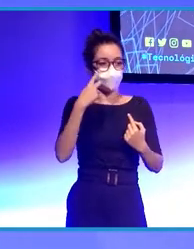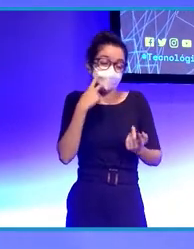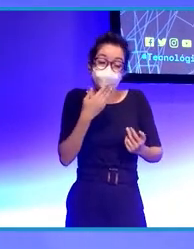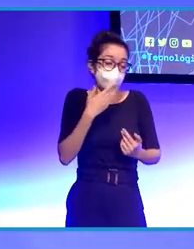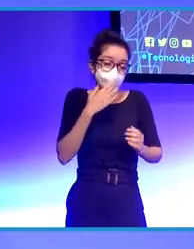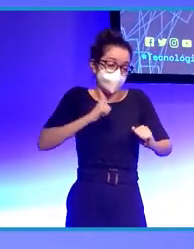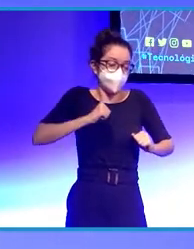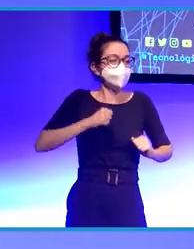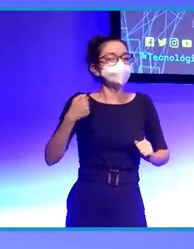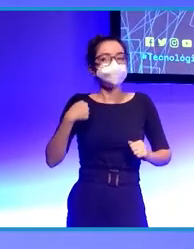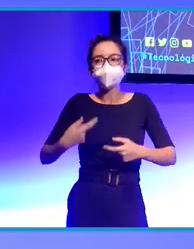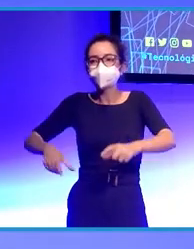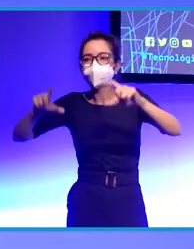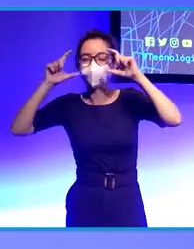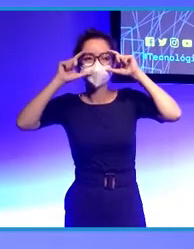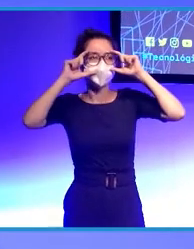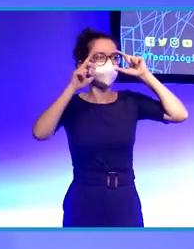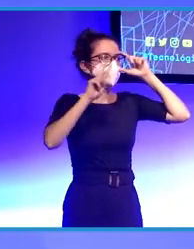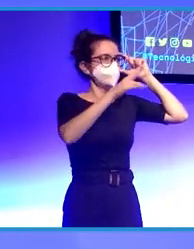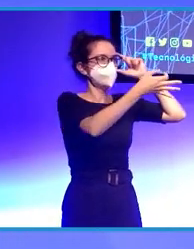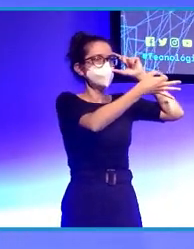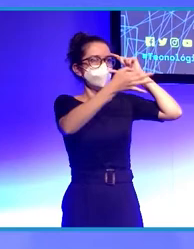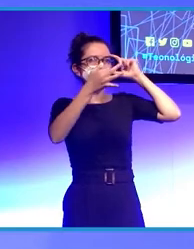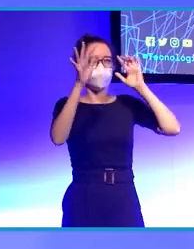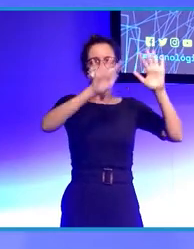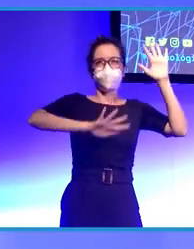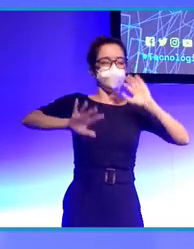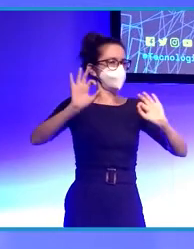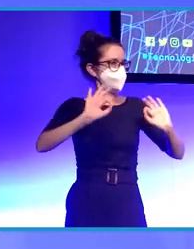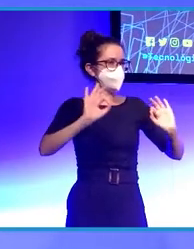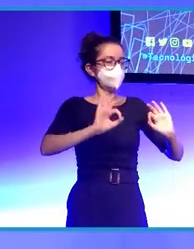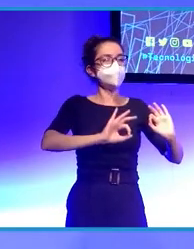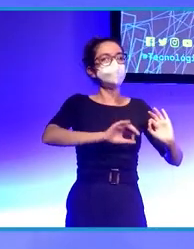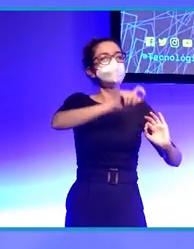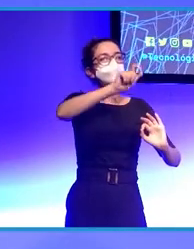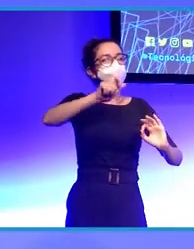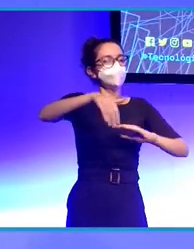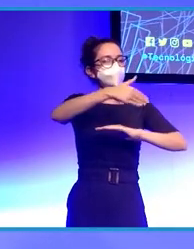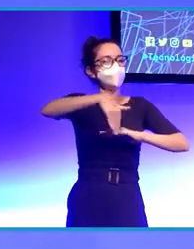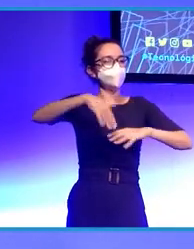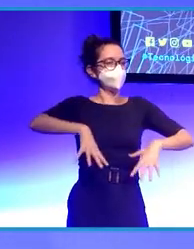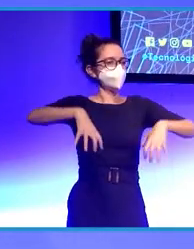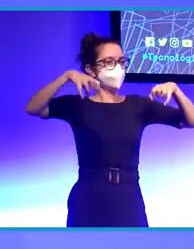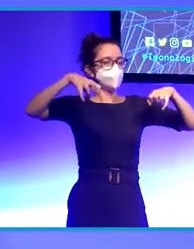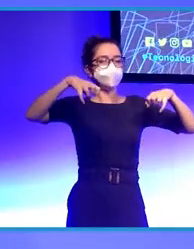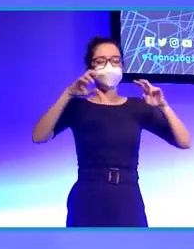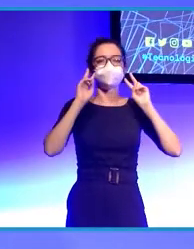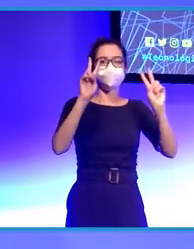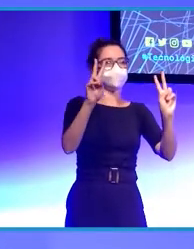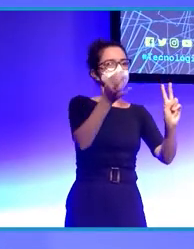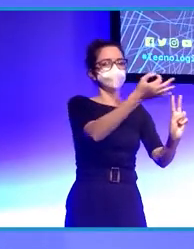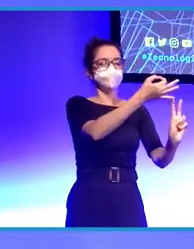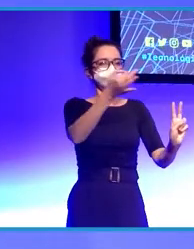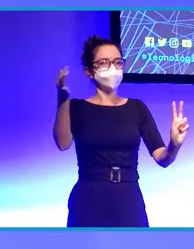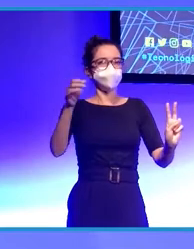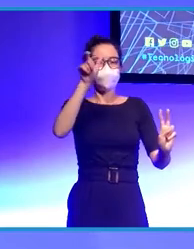y salí a la calle, comencé a ver todo nítido, sin borrones. Vamos, gente paseando por la castilla sin filtro. Yo me sentía en medio de toda